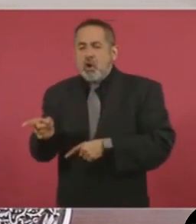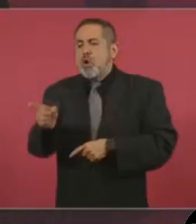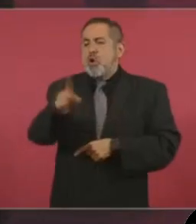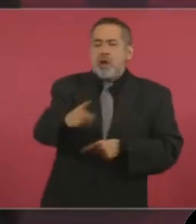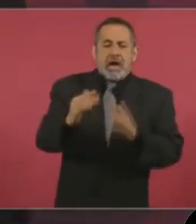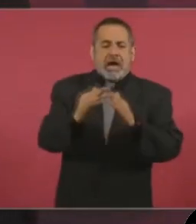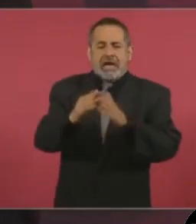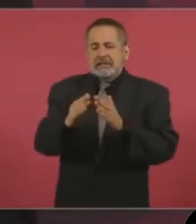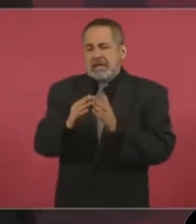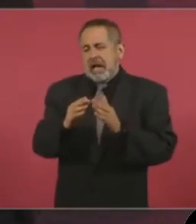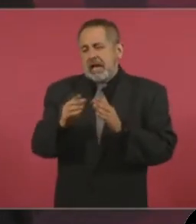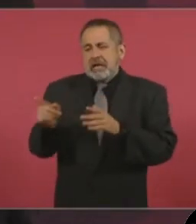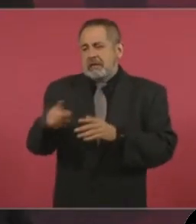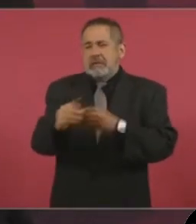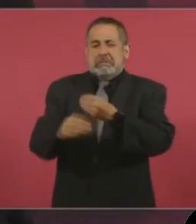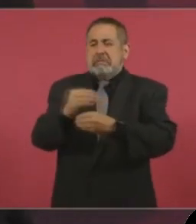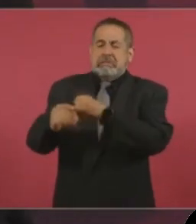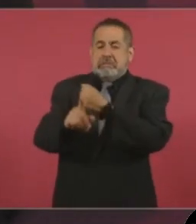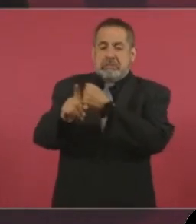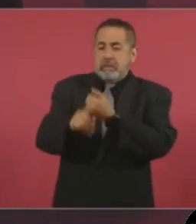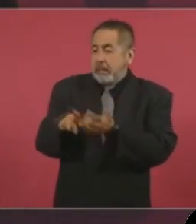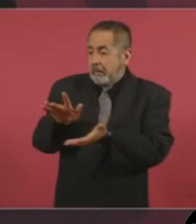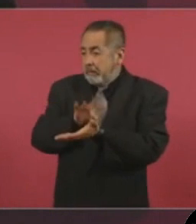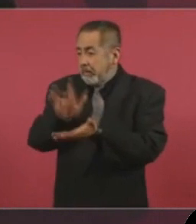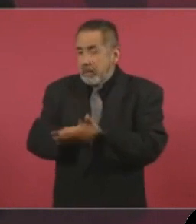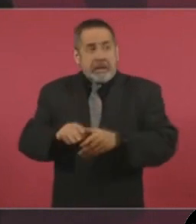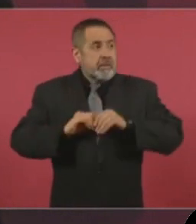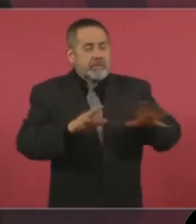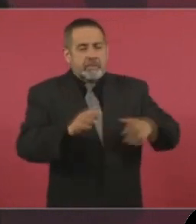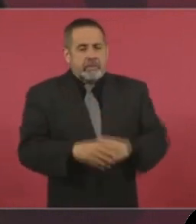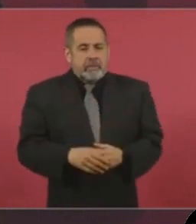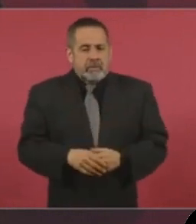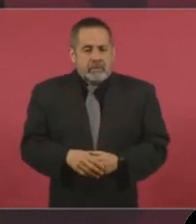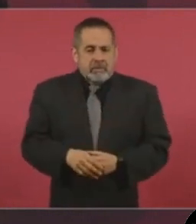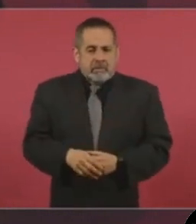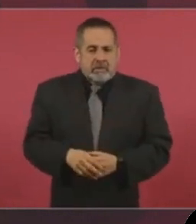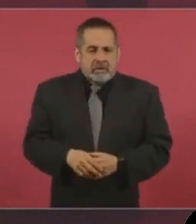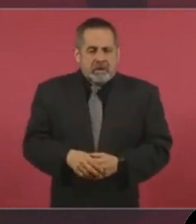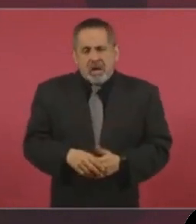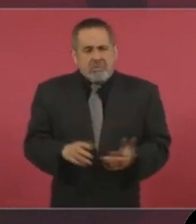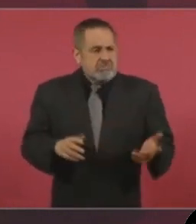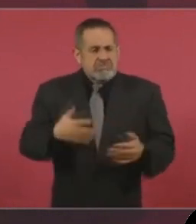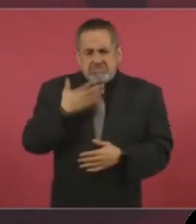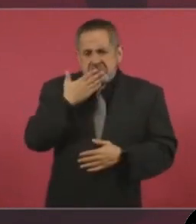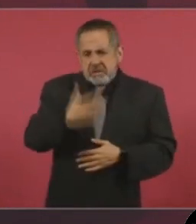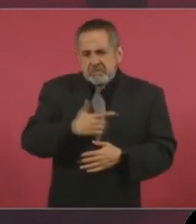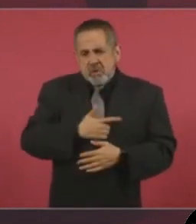y me dio mucho gusto porque demuestra quién es Lenia.